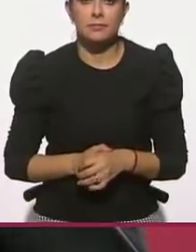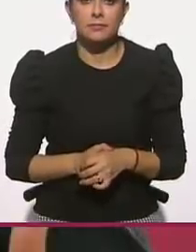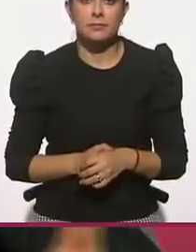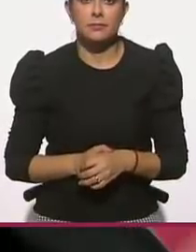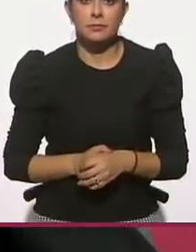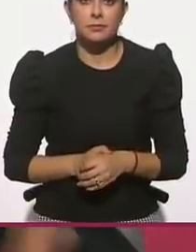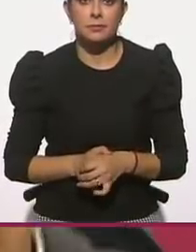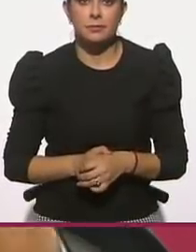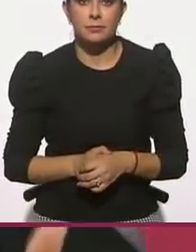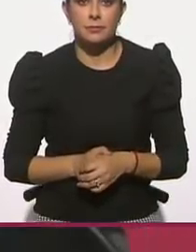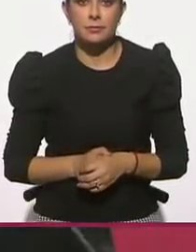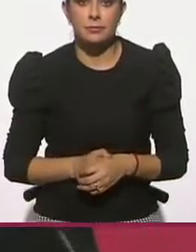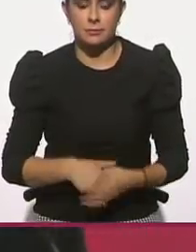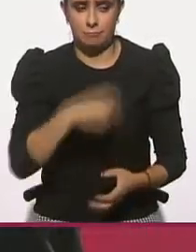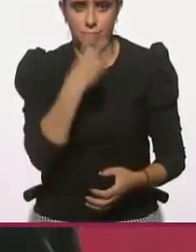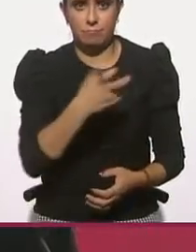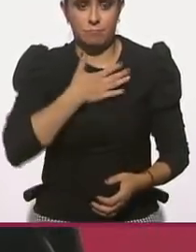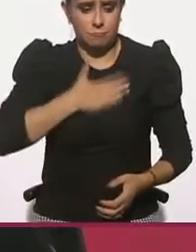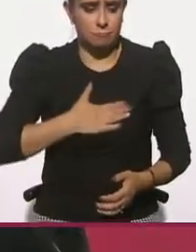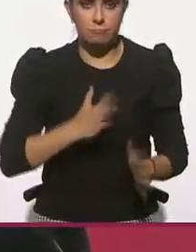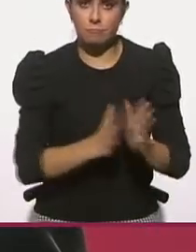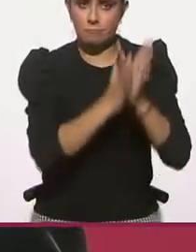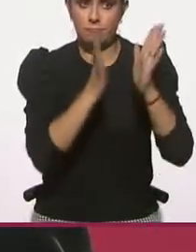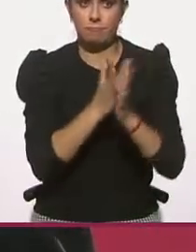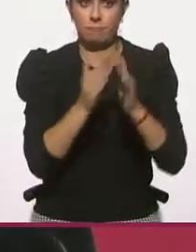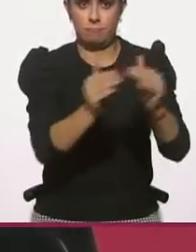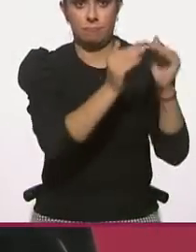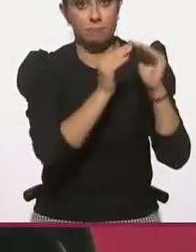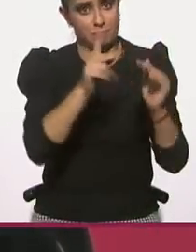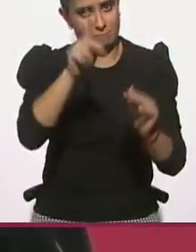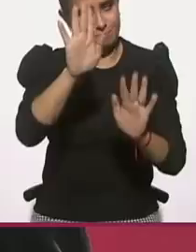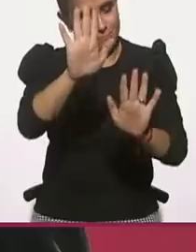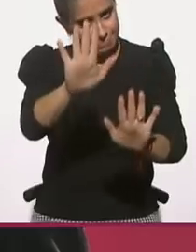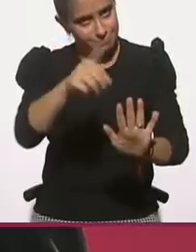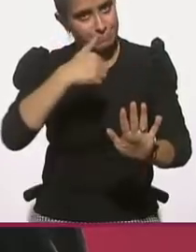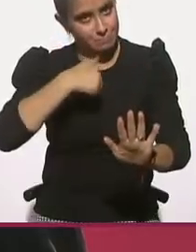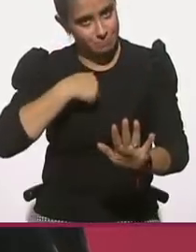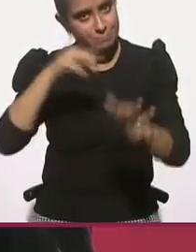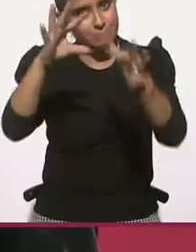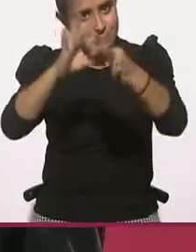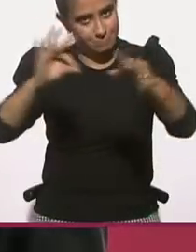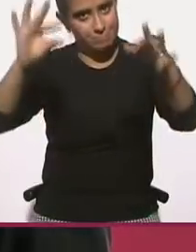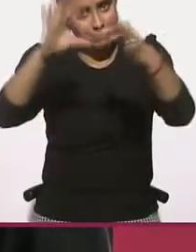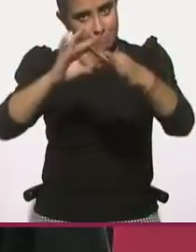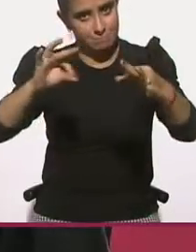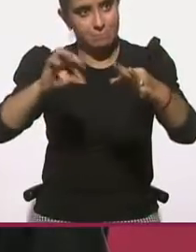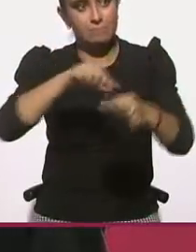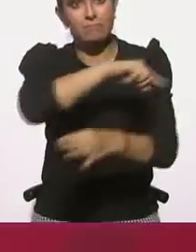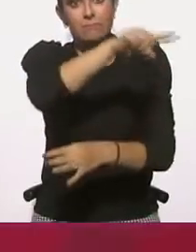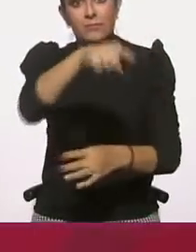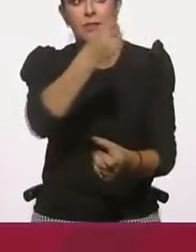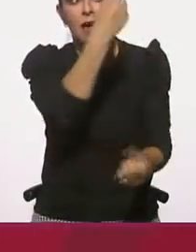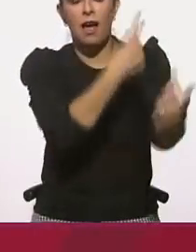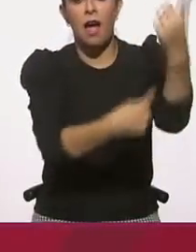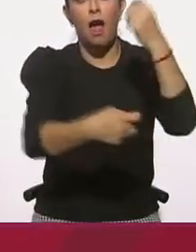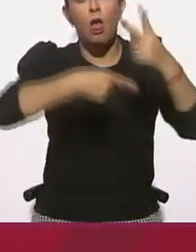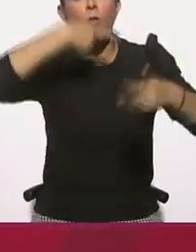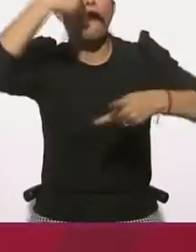Y eso es la democracia, pero sí aclarar, para que no vayan a andar diciendo